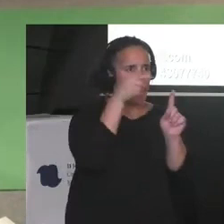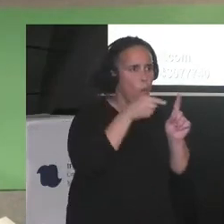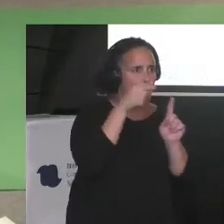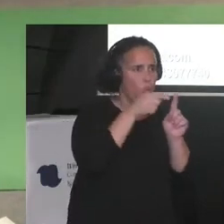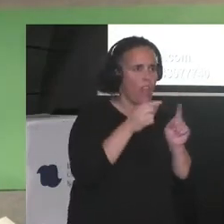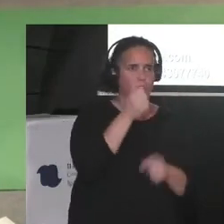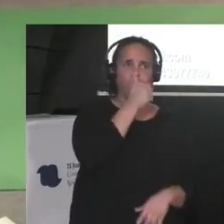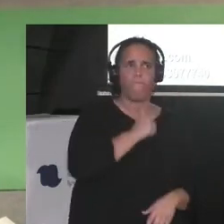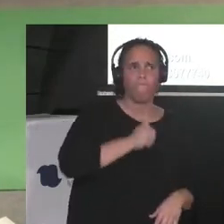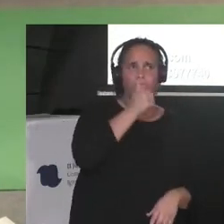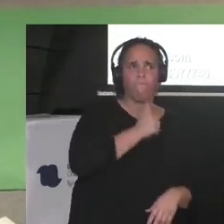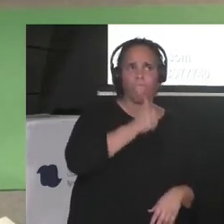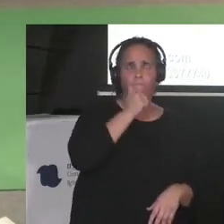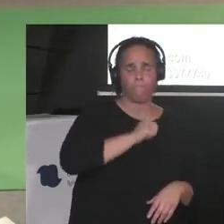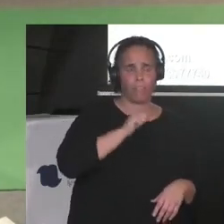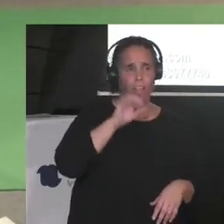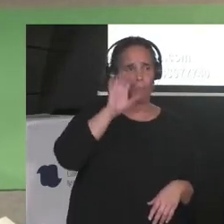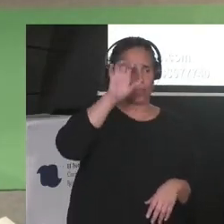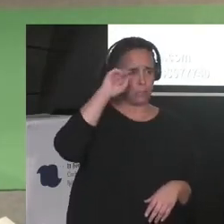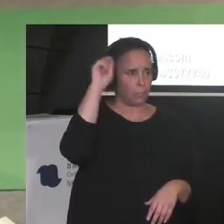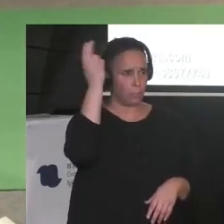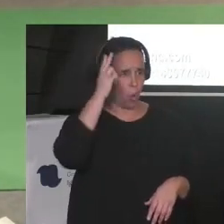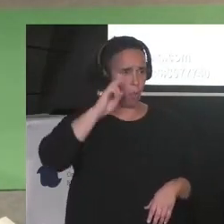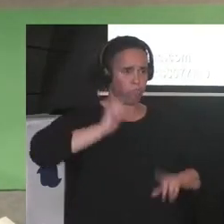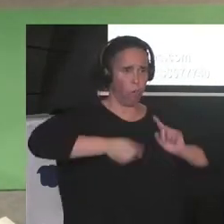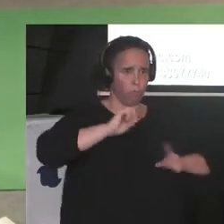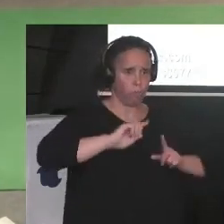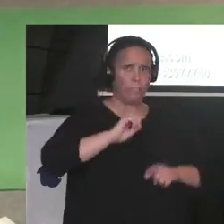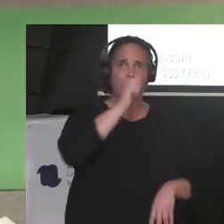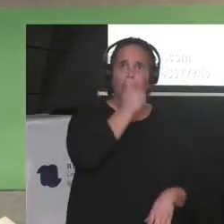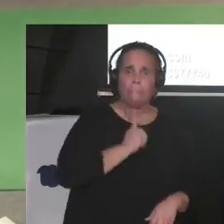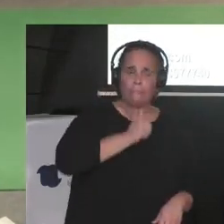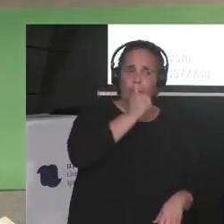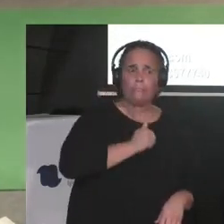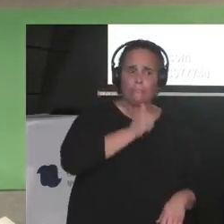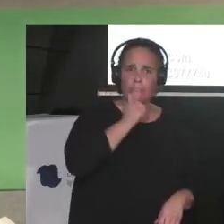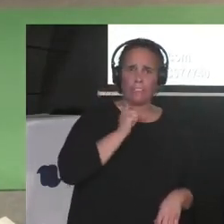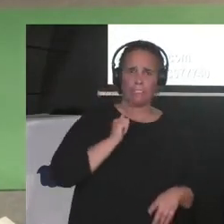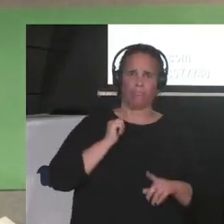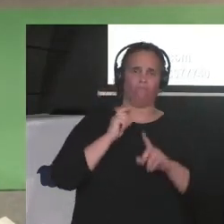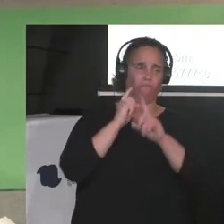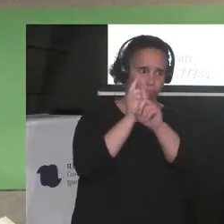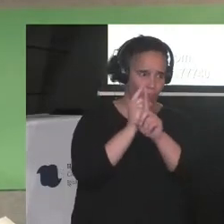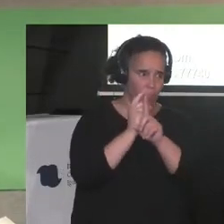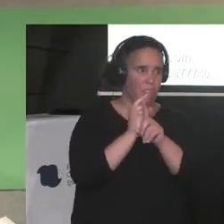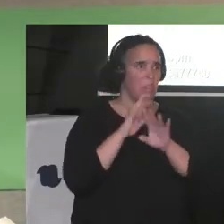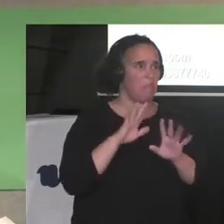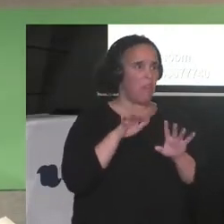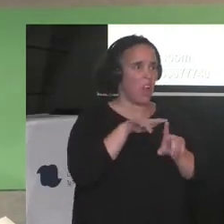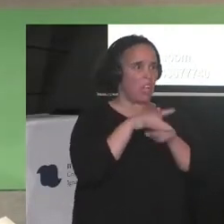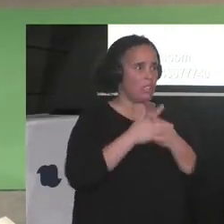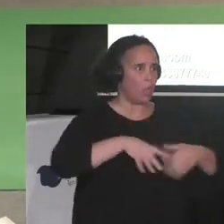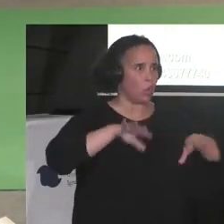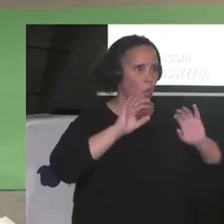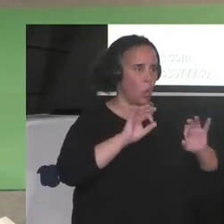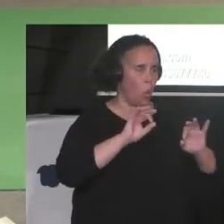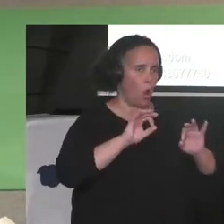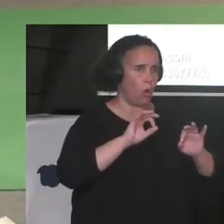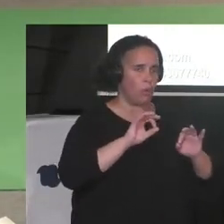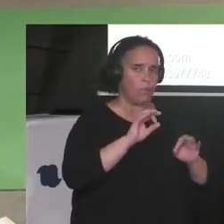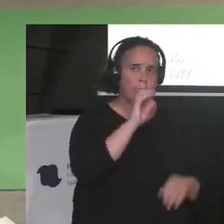coyuntura dictatorial en el Perú. Pero el estatus quo, si es algo, es duro de ruer.